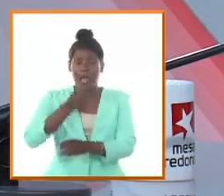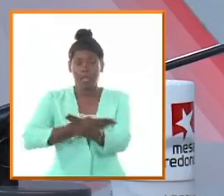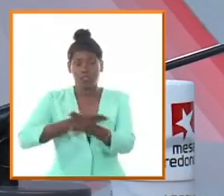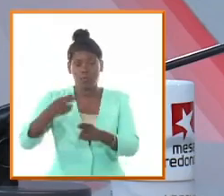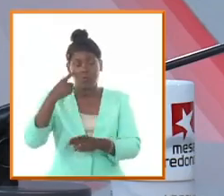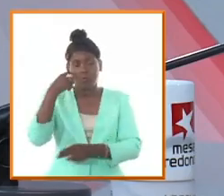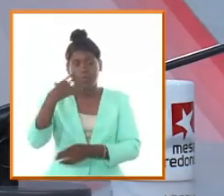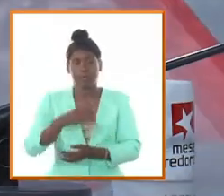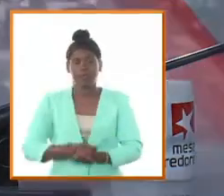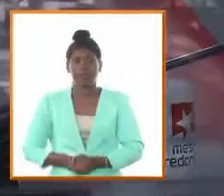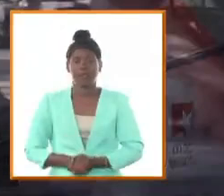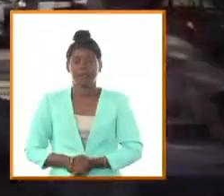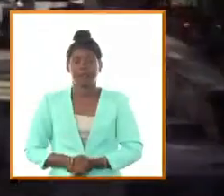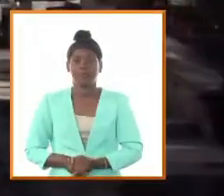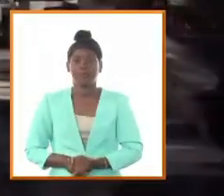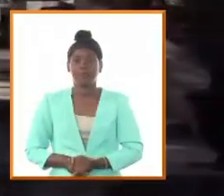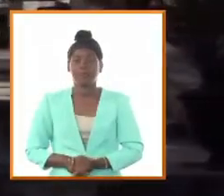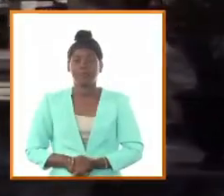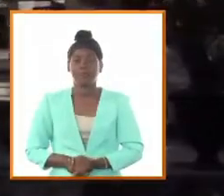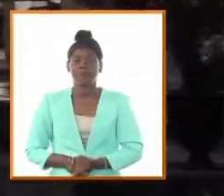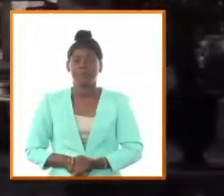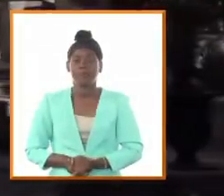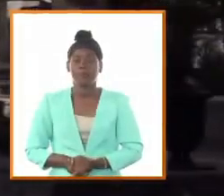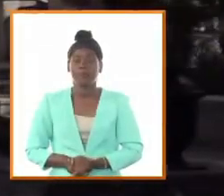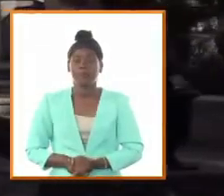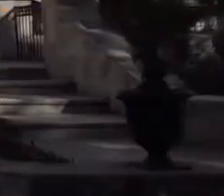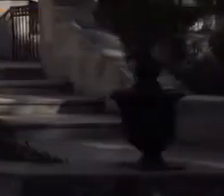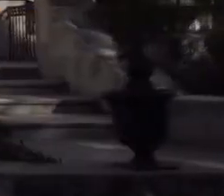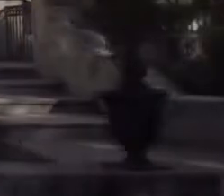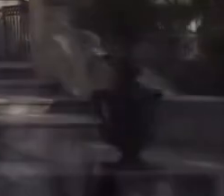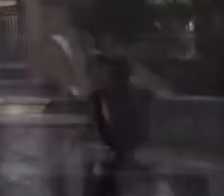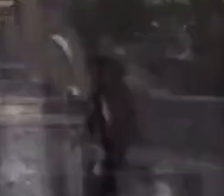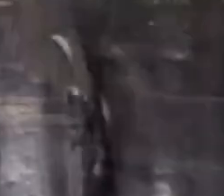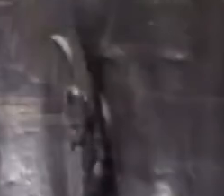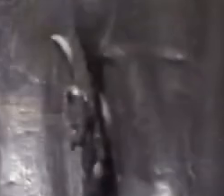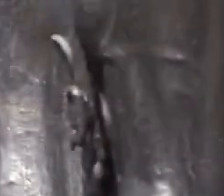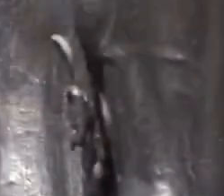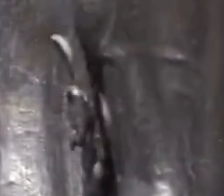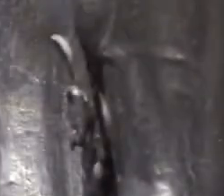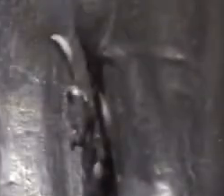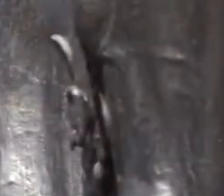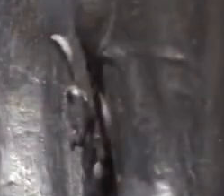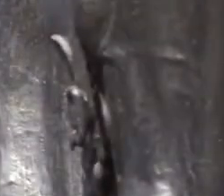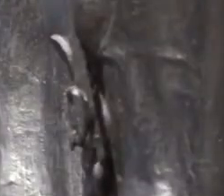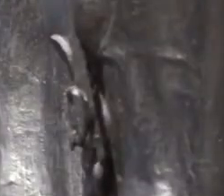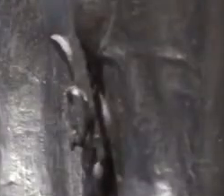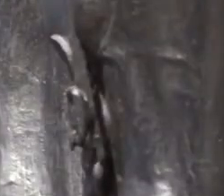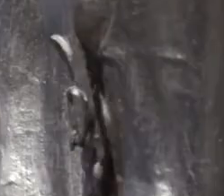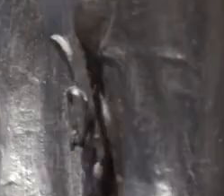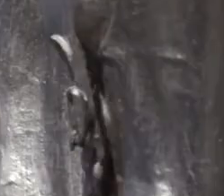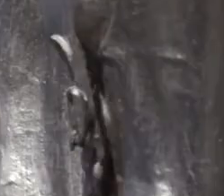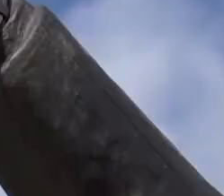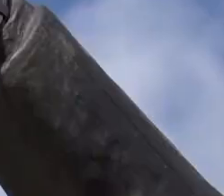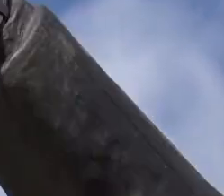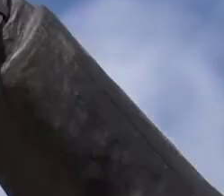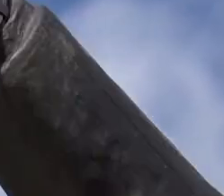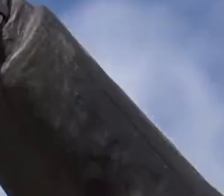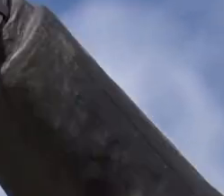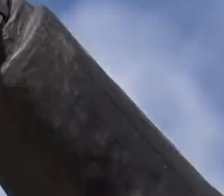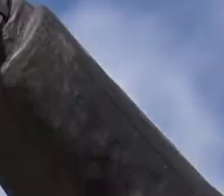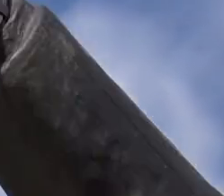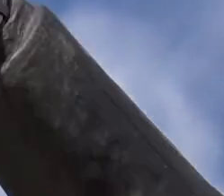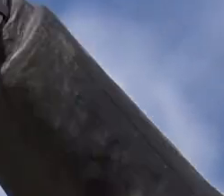un hombre tan grande como él va cabalgando el mayor con su